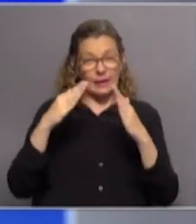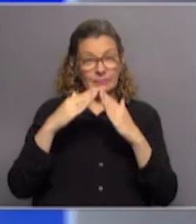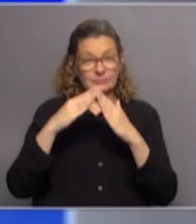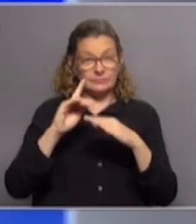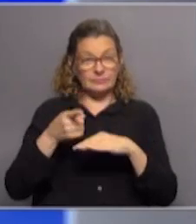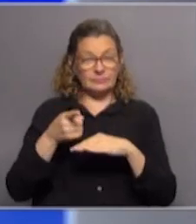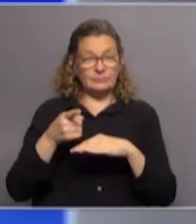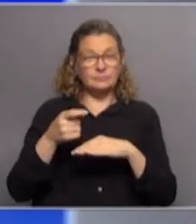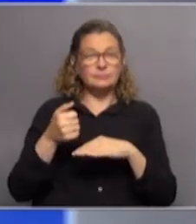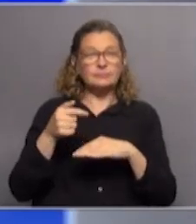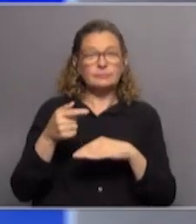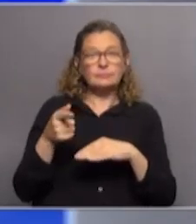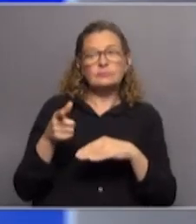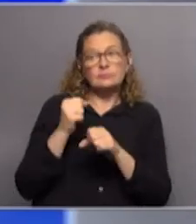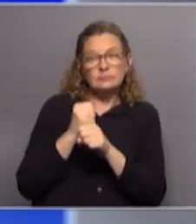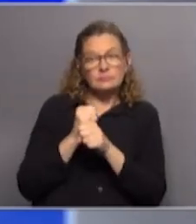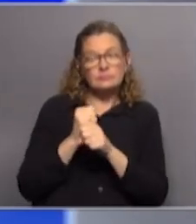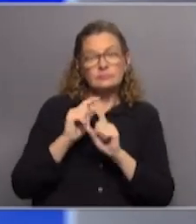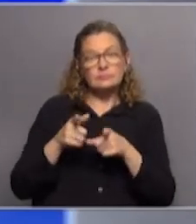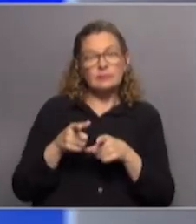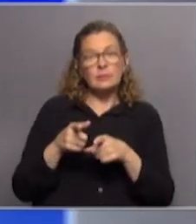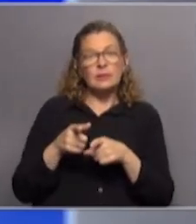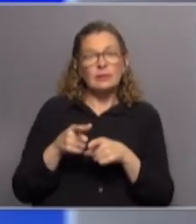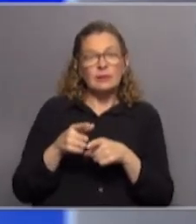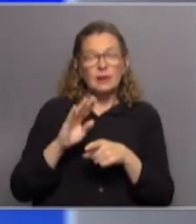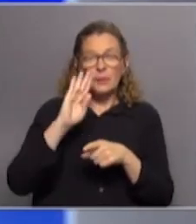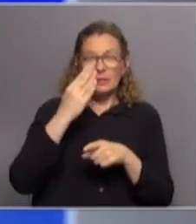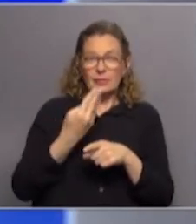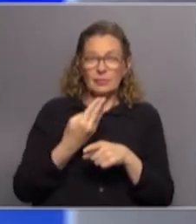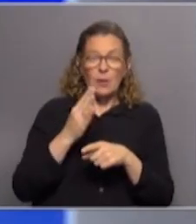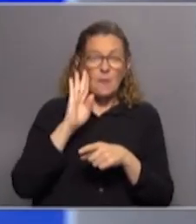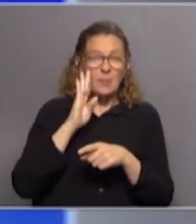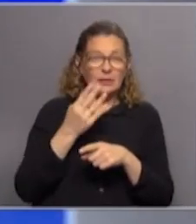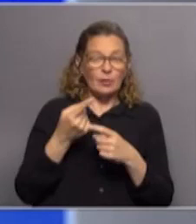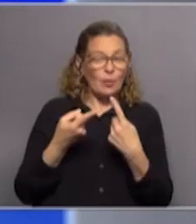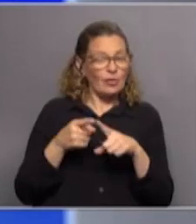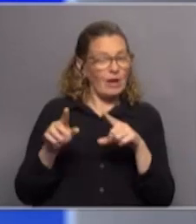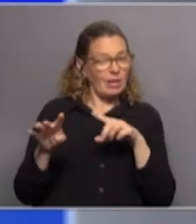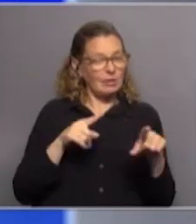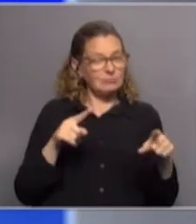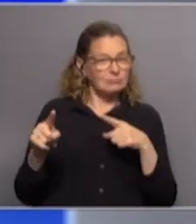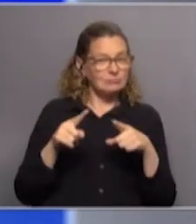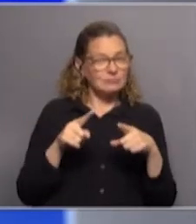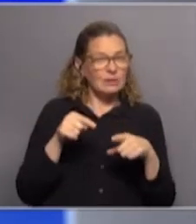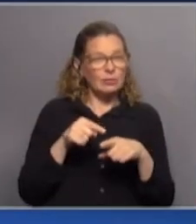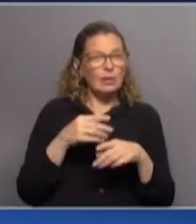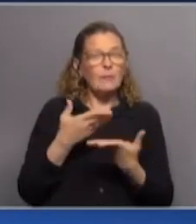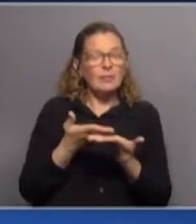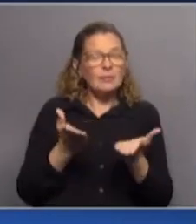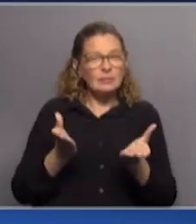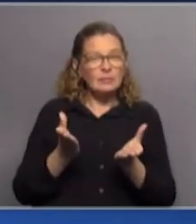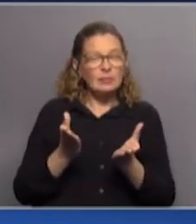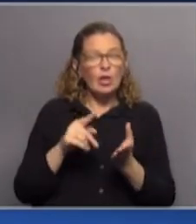Galicia y Afuncag, funcionarios y funcionarias, que representás, parece haber matices con respecto a esto de qué es lo que está pasando,